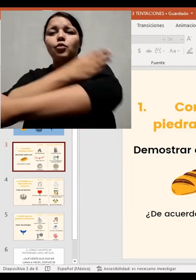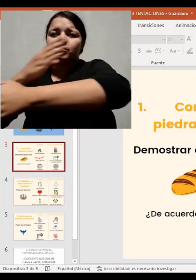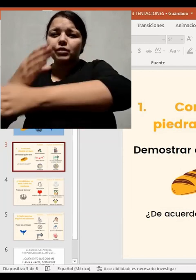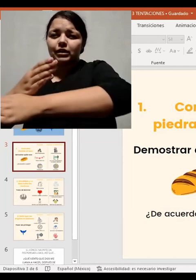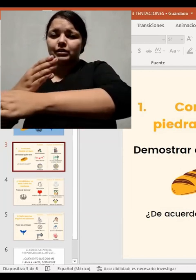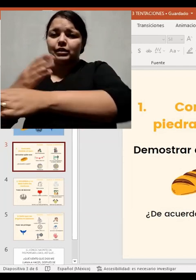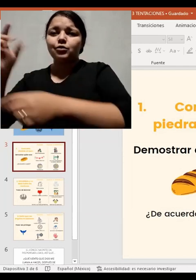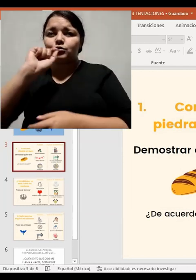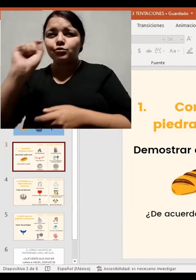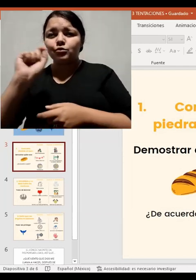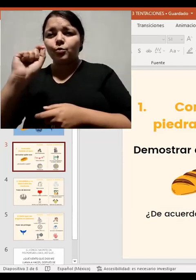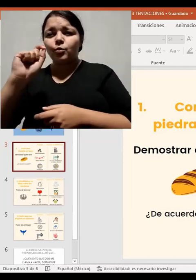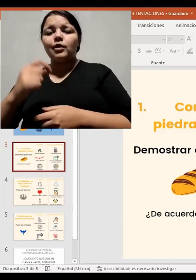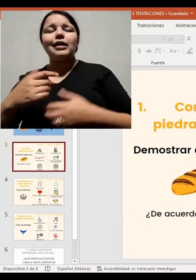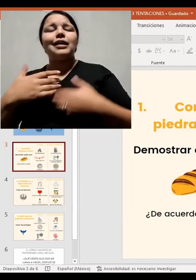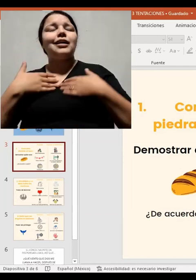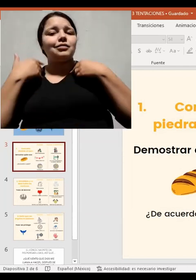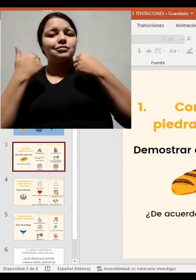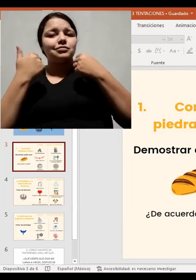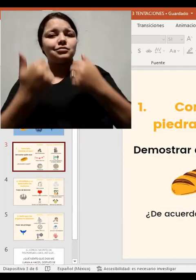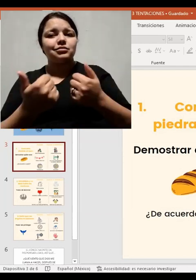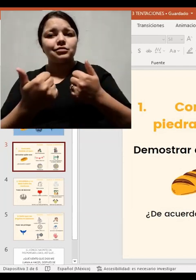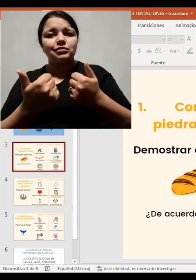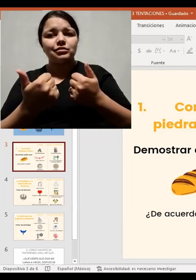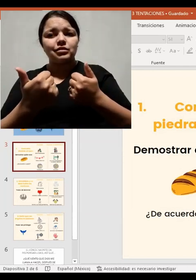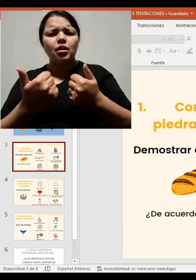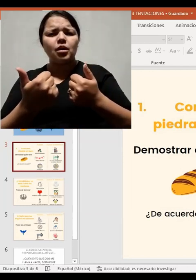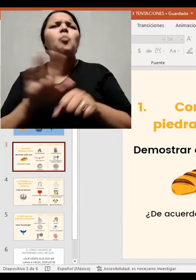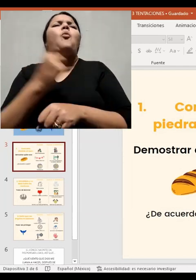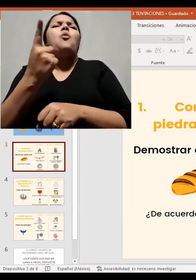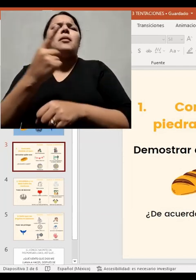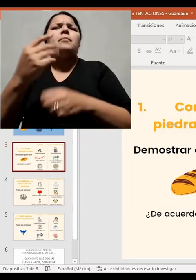la libertad. ¿Por qué pongo esta imagen como con varias personas?